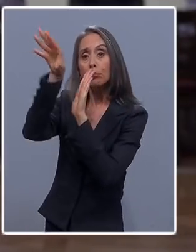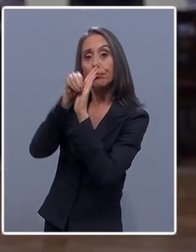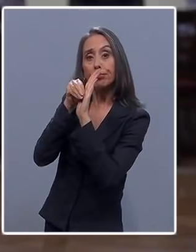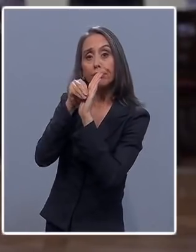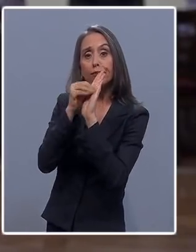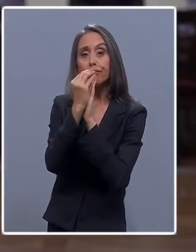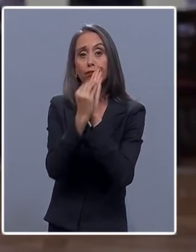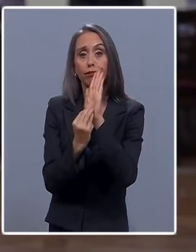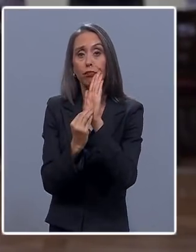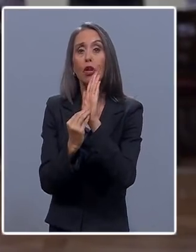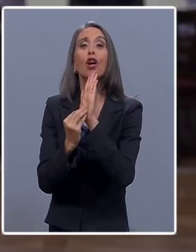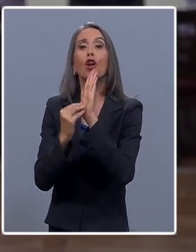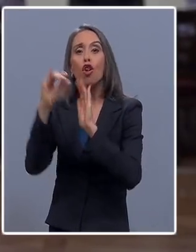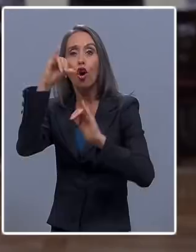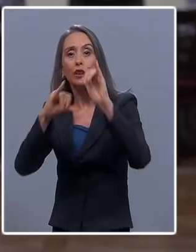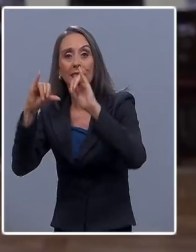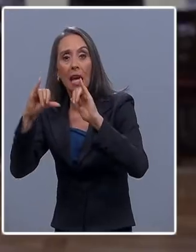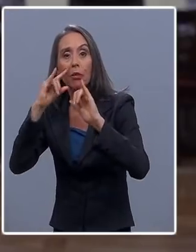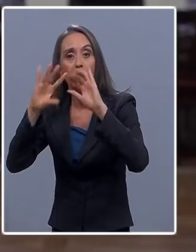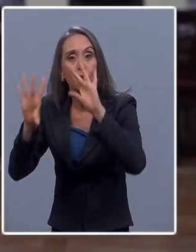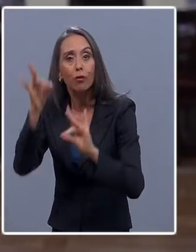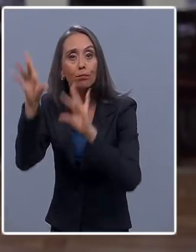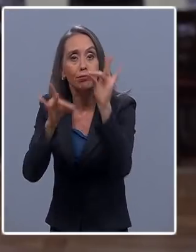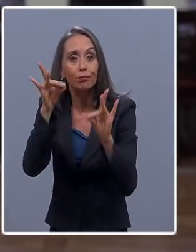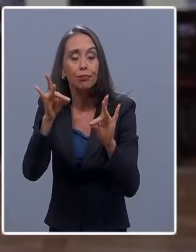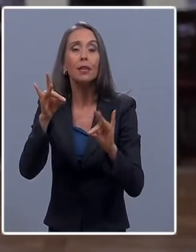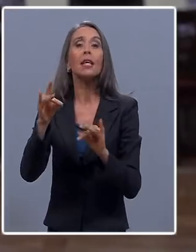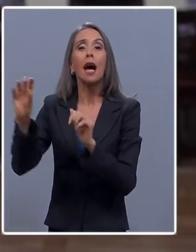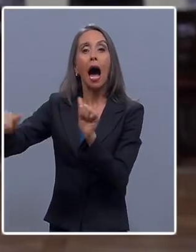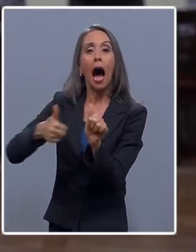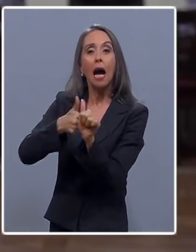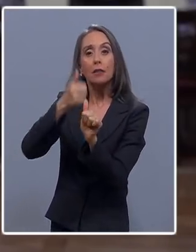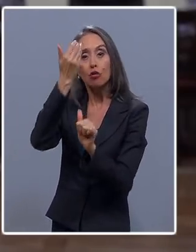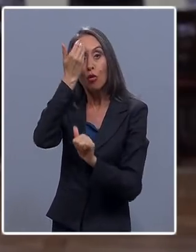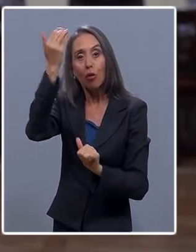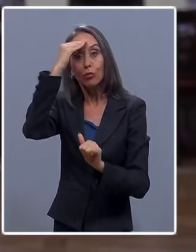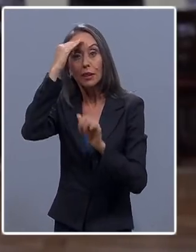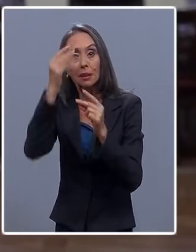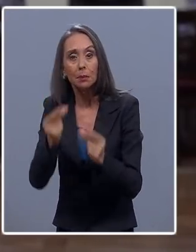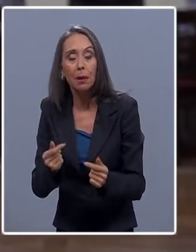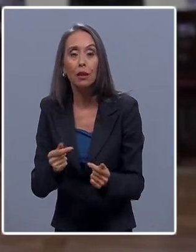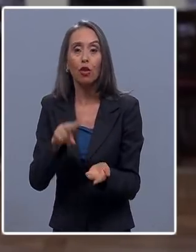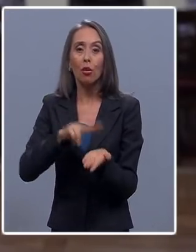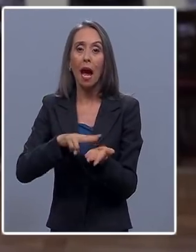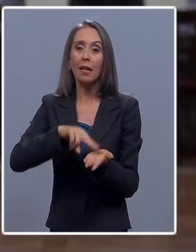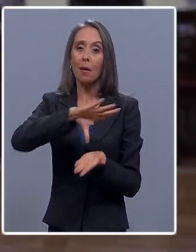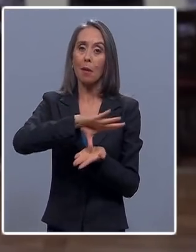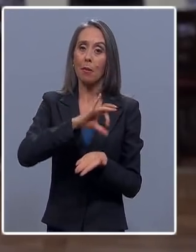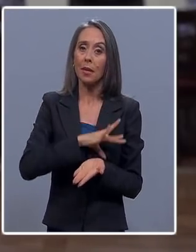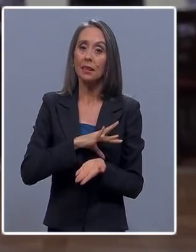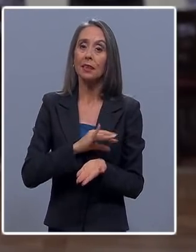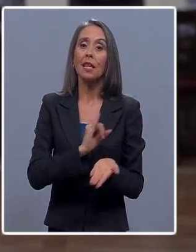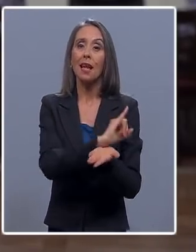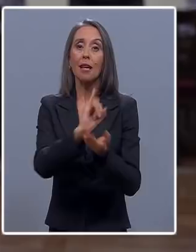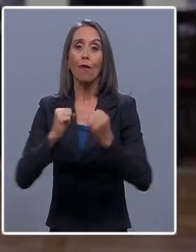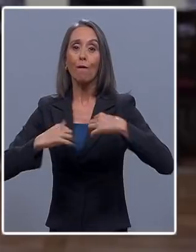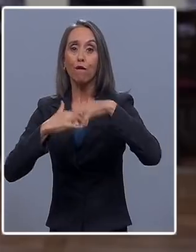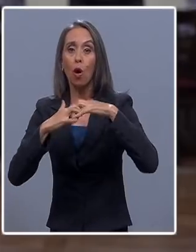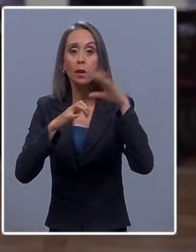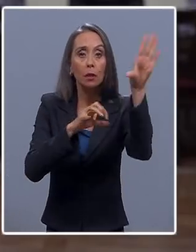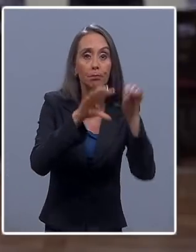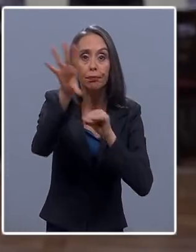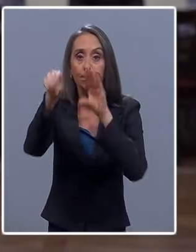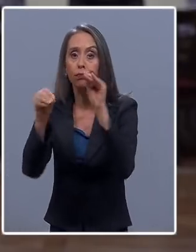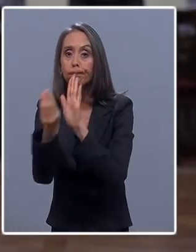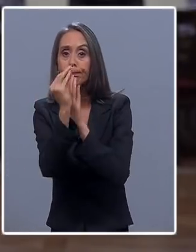científico, en la asesoría de los expertos, en la realidad de Chile, en la fortaleza de nuestras instituciones y